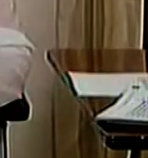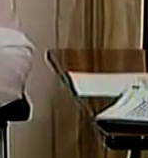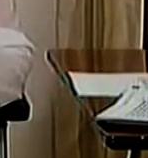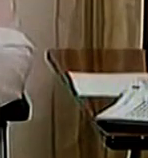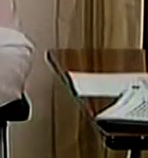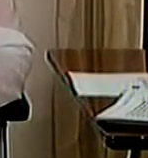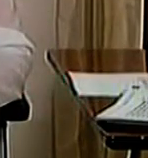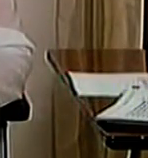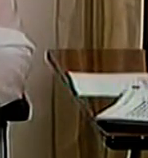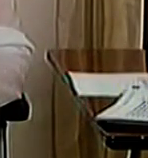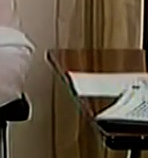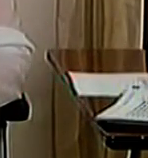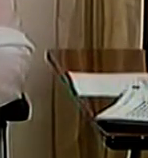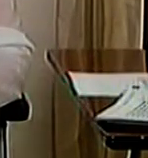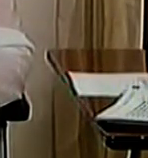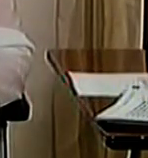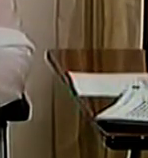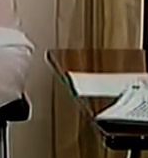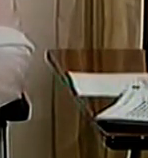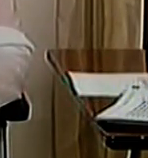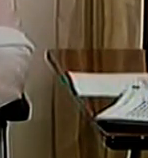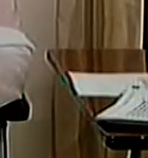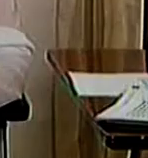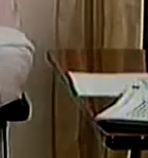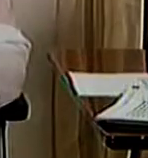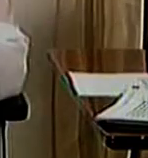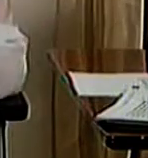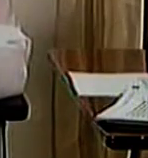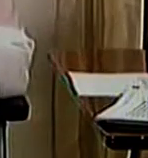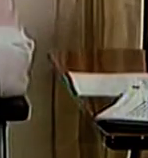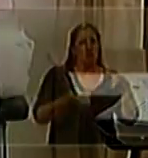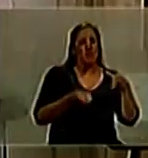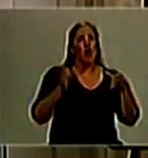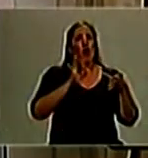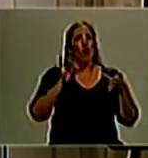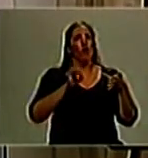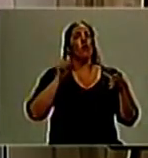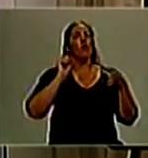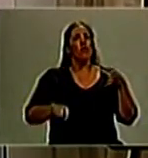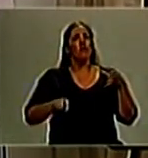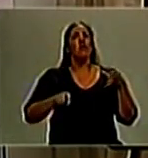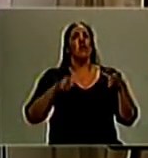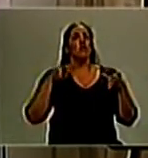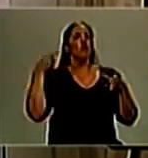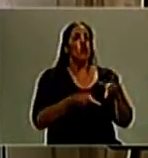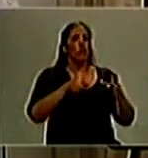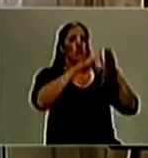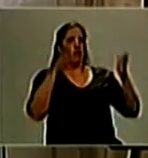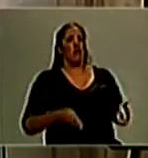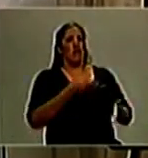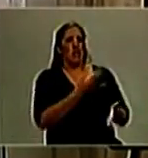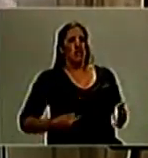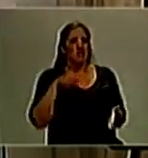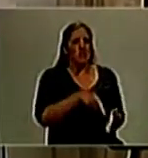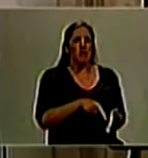federales complejos, inteligencia criminal o atentados contra el orden institucional o constitucional